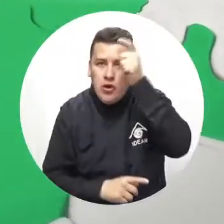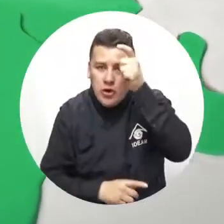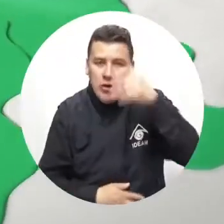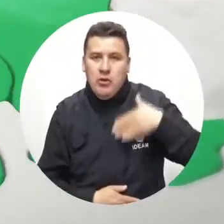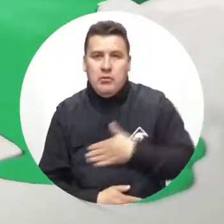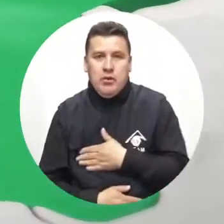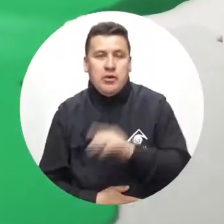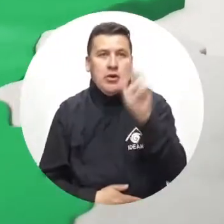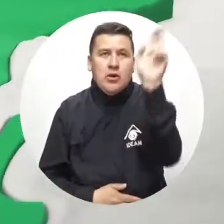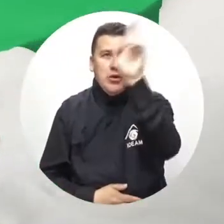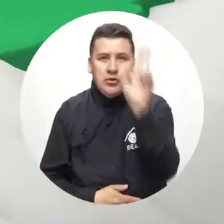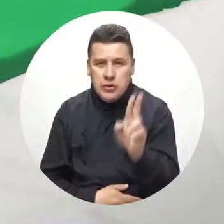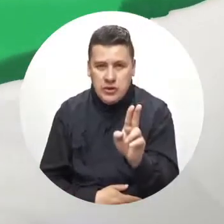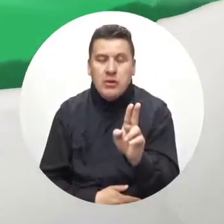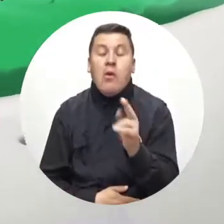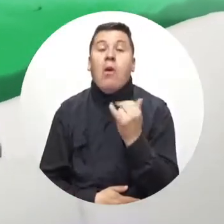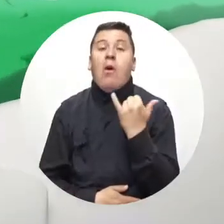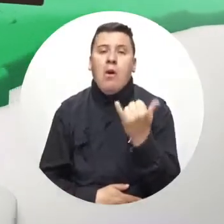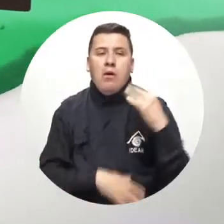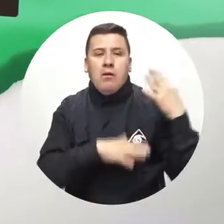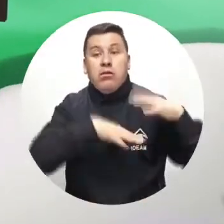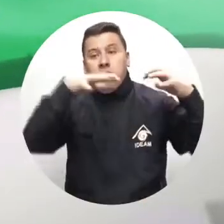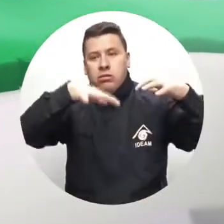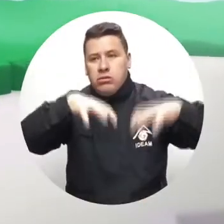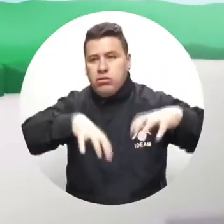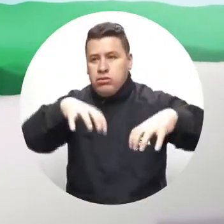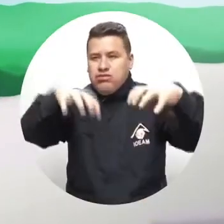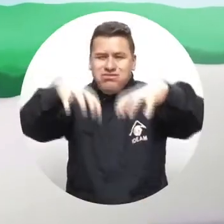de la